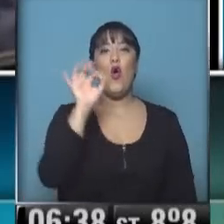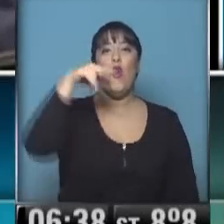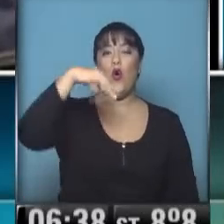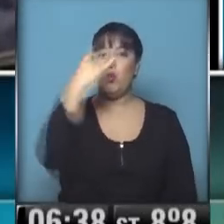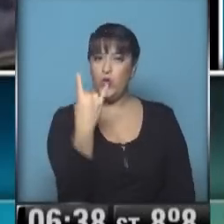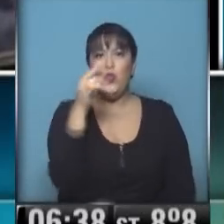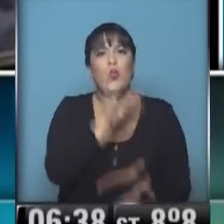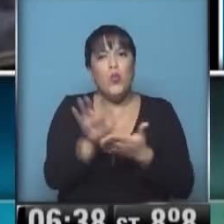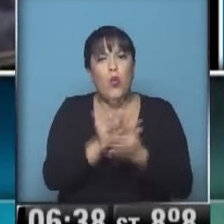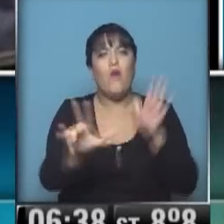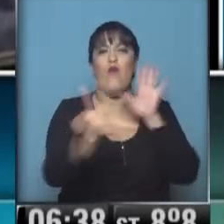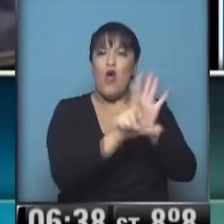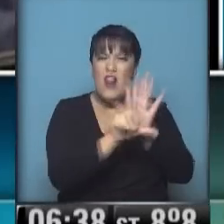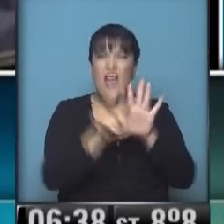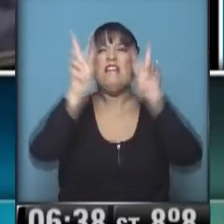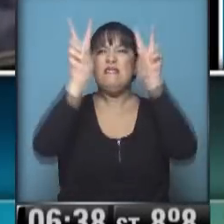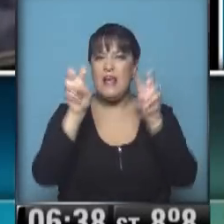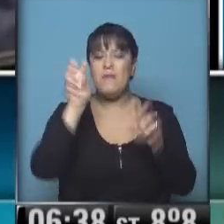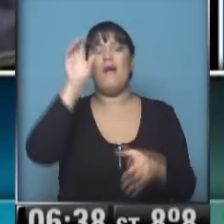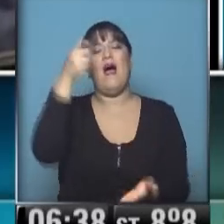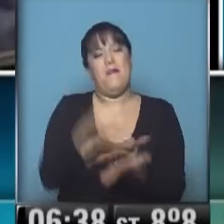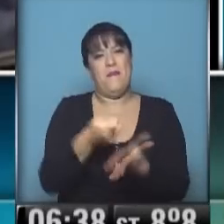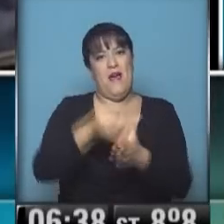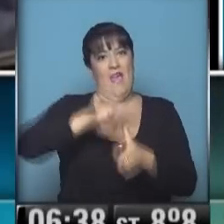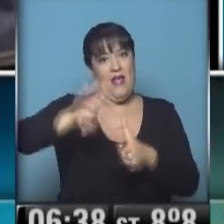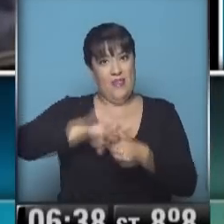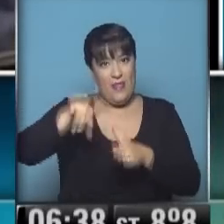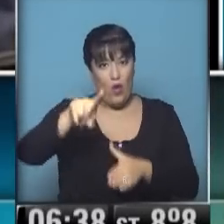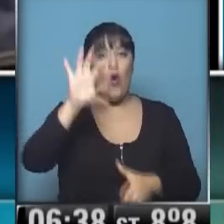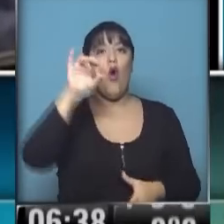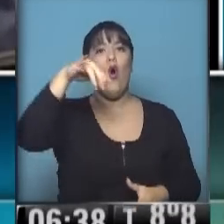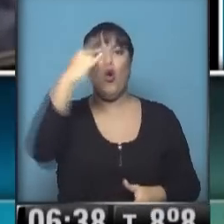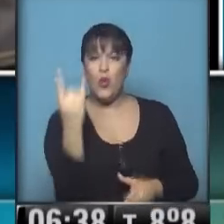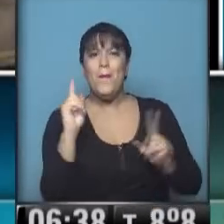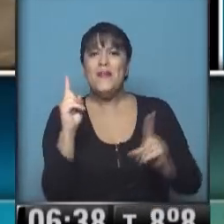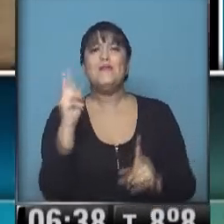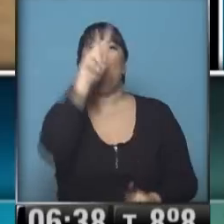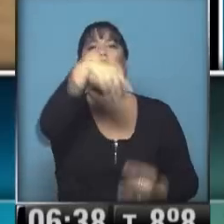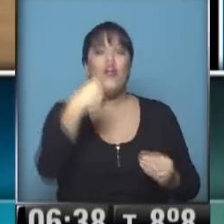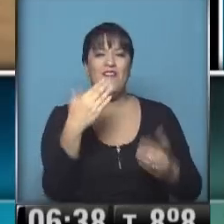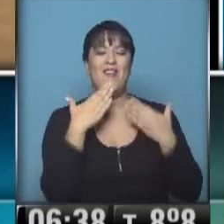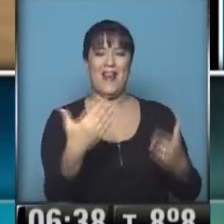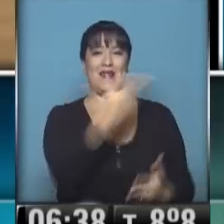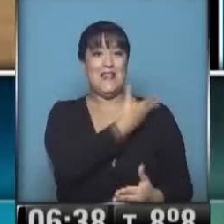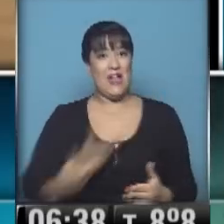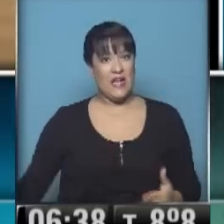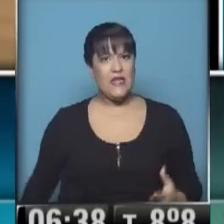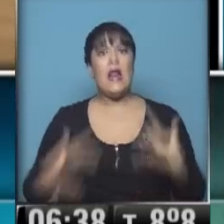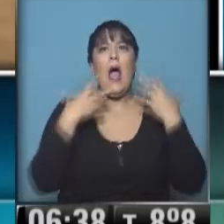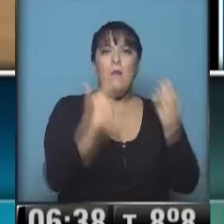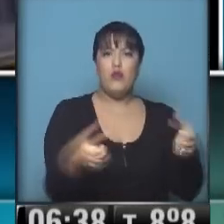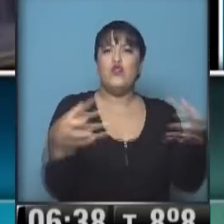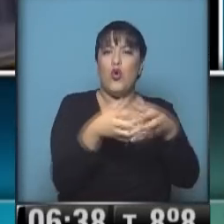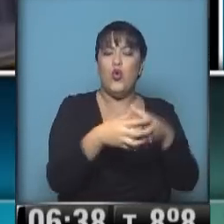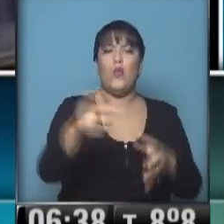marco legal para el pago de la deuda. Naciones Unidas aprobó la iniciativa de la Argentina que contó con el apoyo del G77 más China.